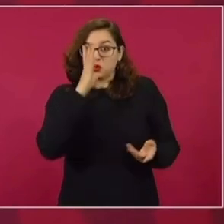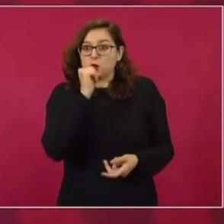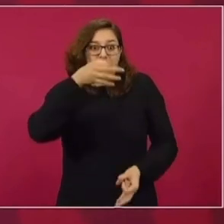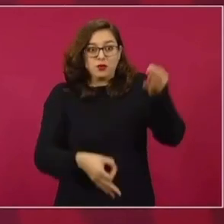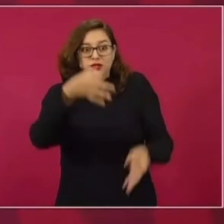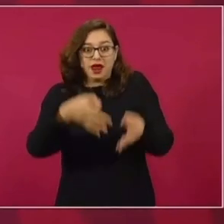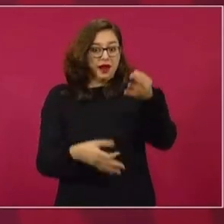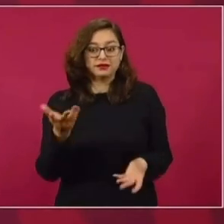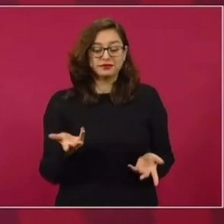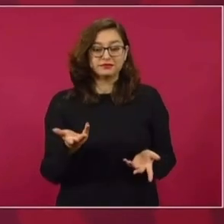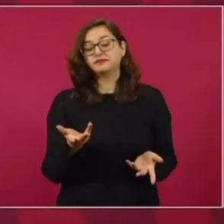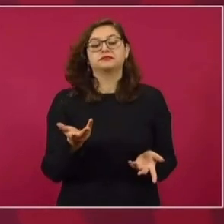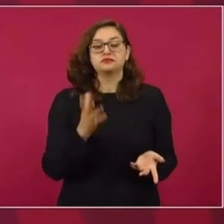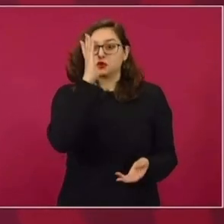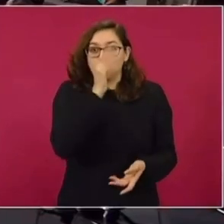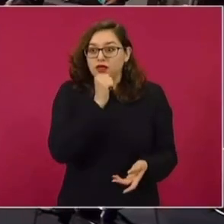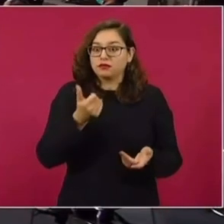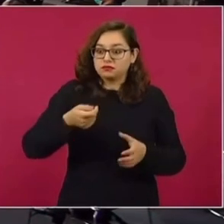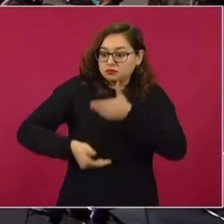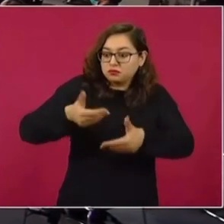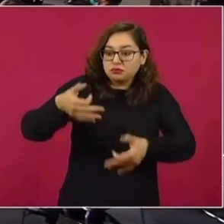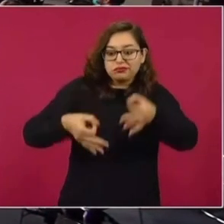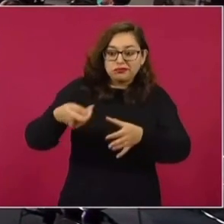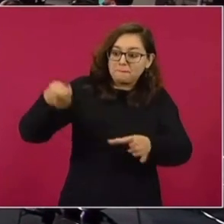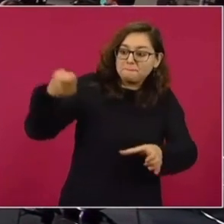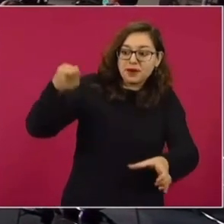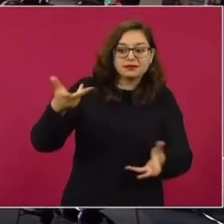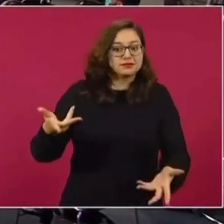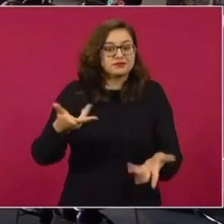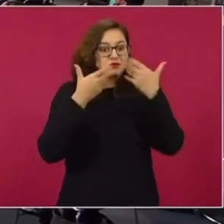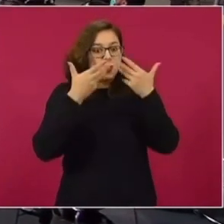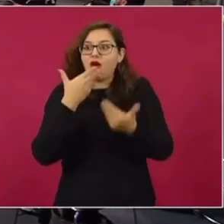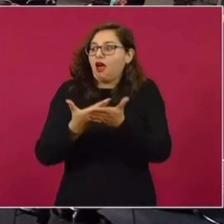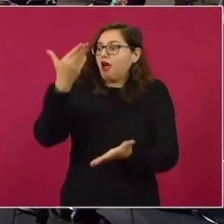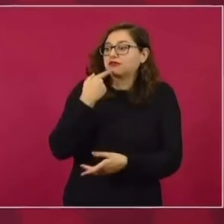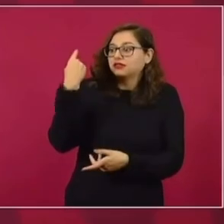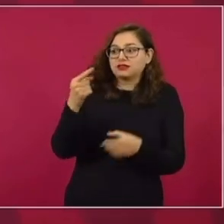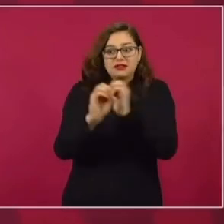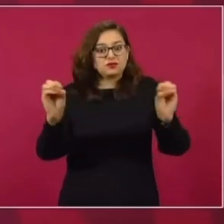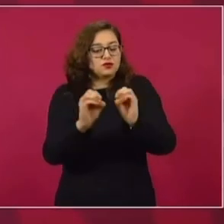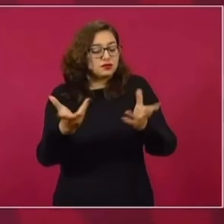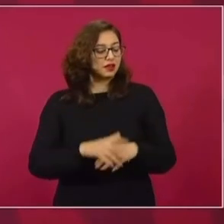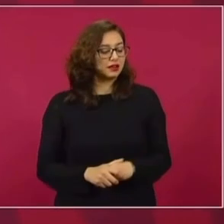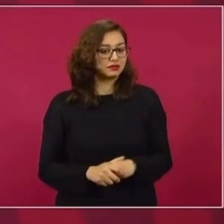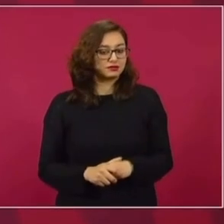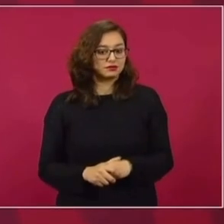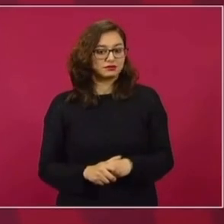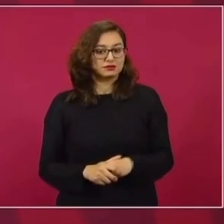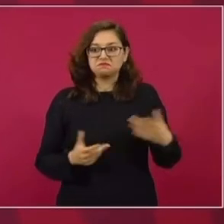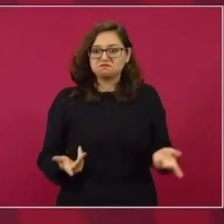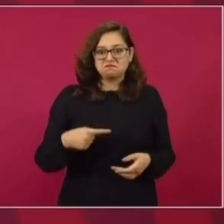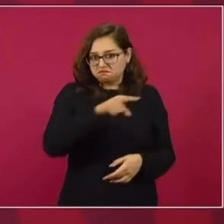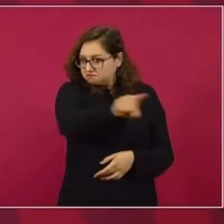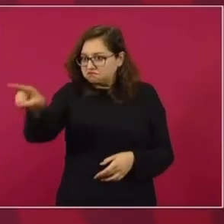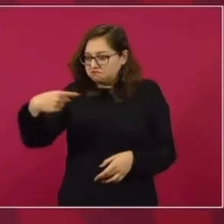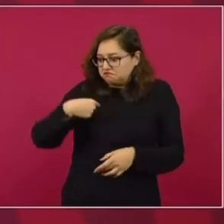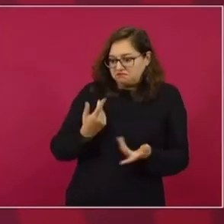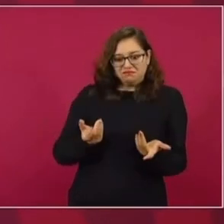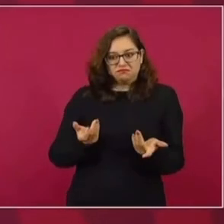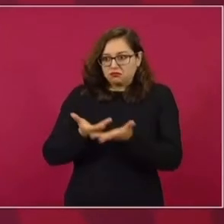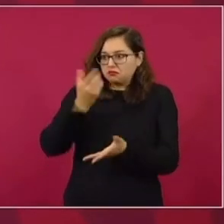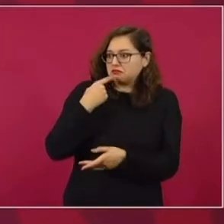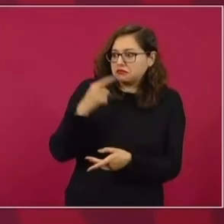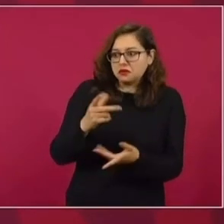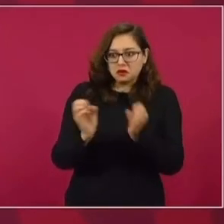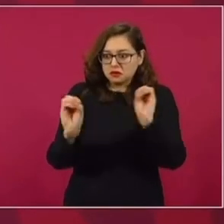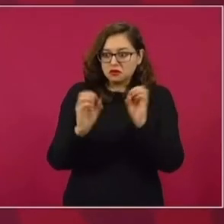justicia. No se puede juzgar a nadie si no existe un proceso de